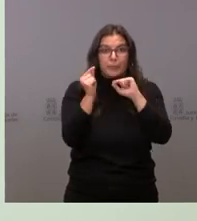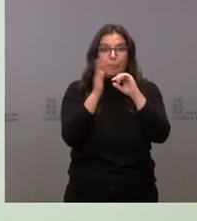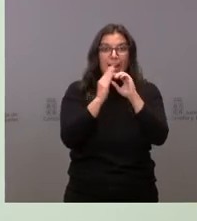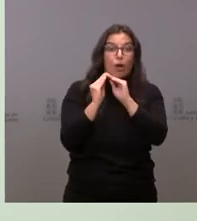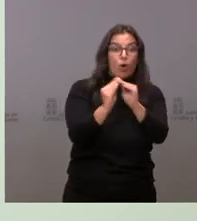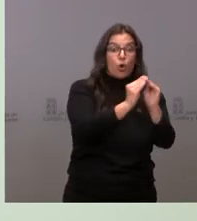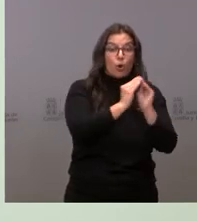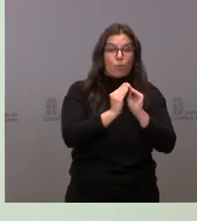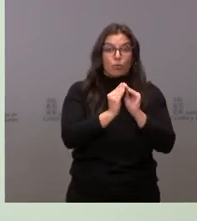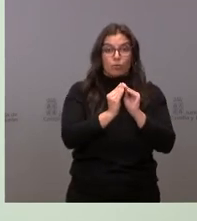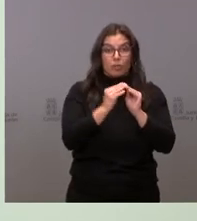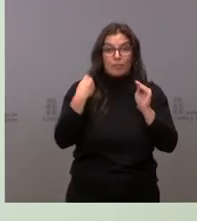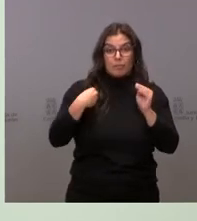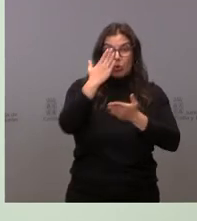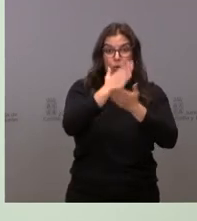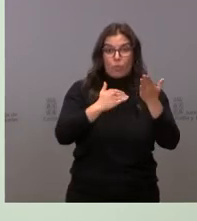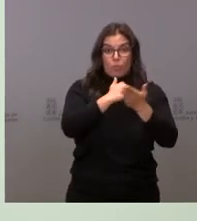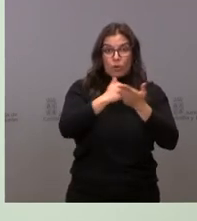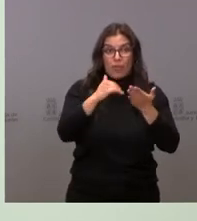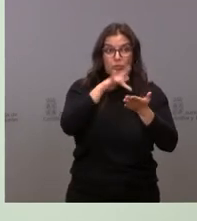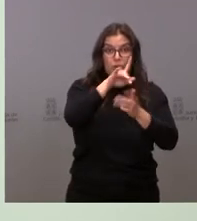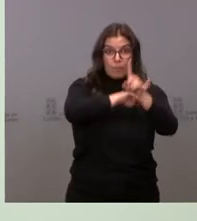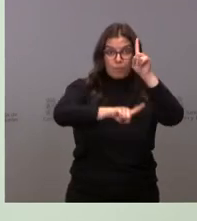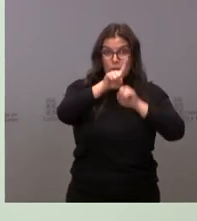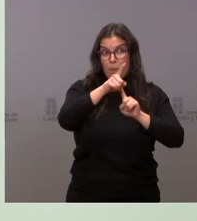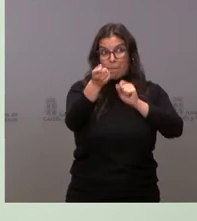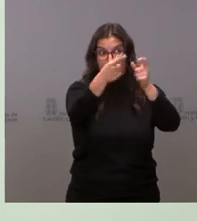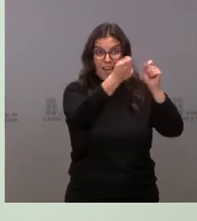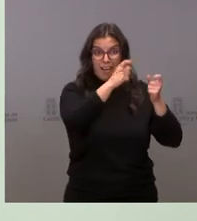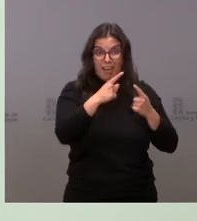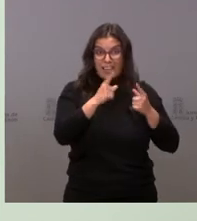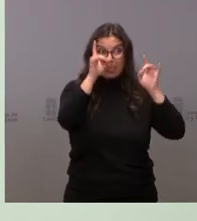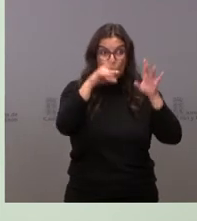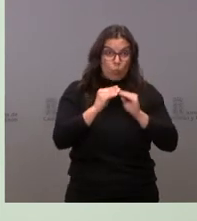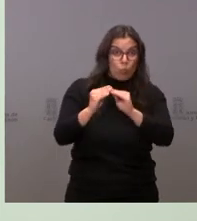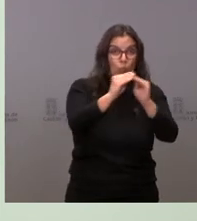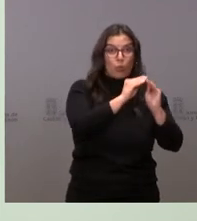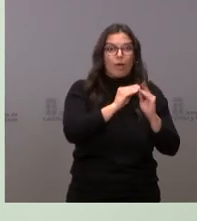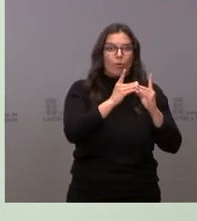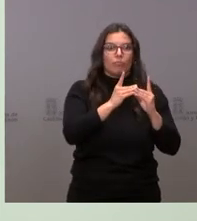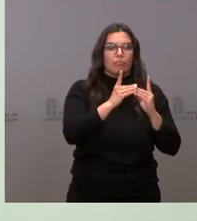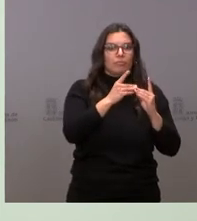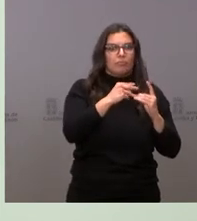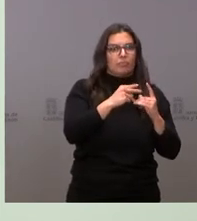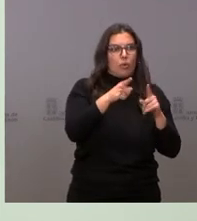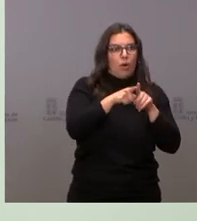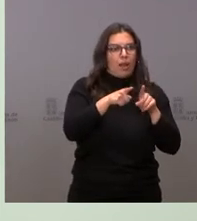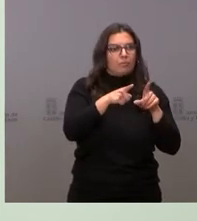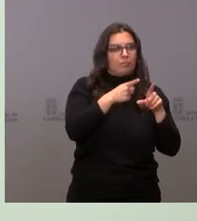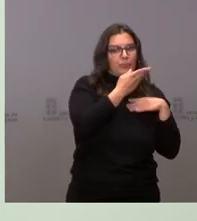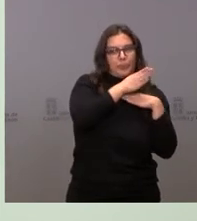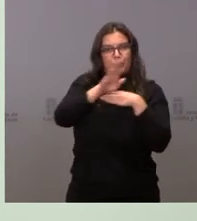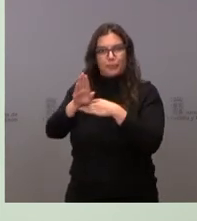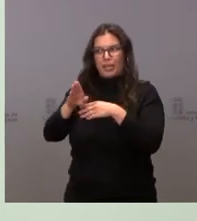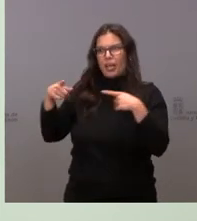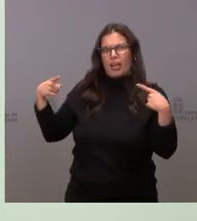aquellas comunidades autónomas que tenemos problemas comunes, para que se tenga en cuenta nuestra voz, no se trata ni de hacer